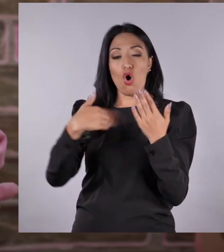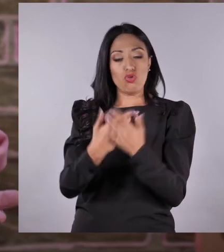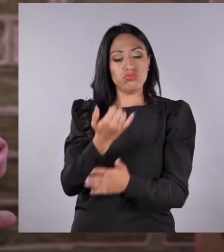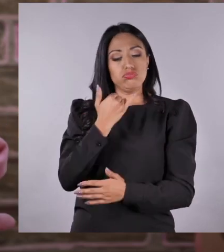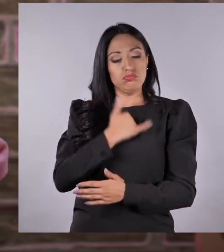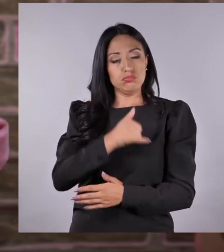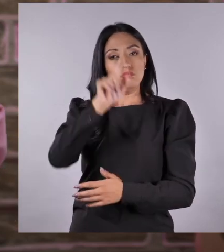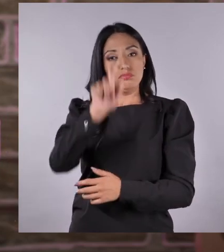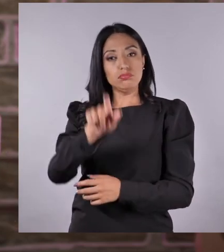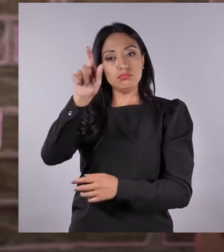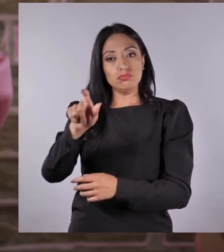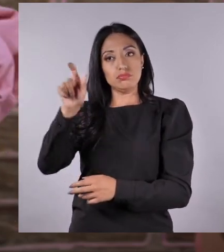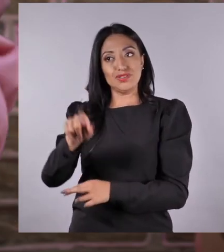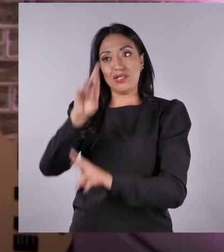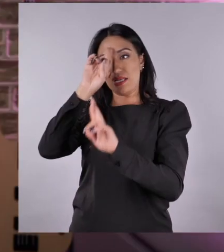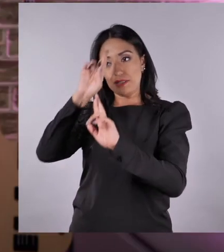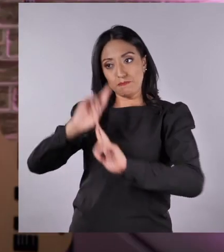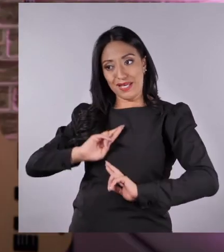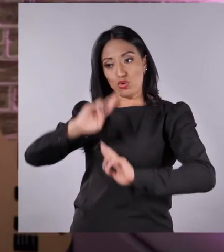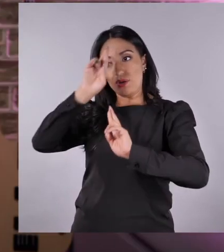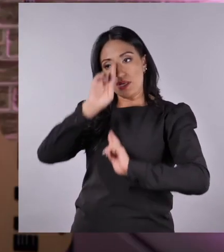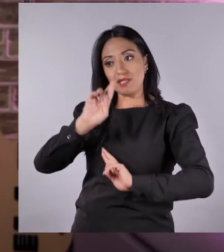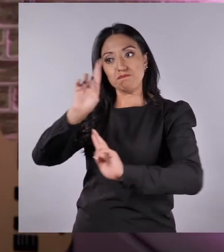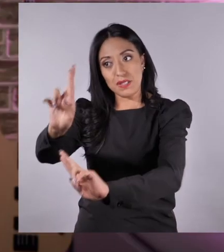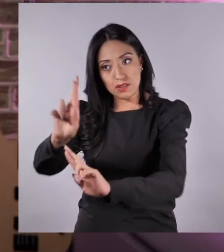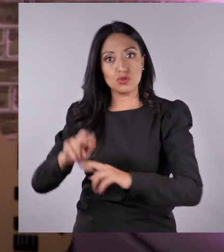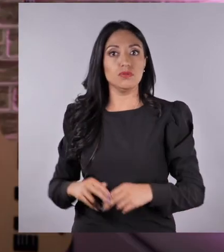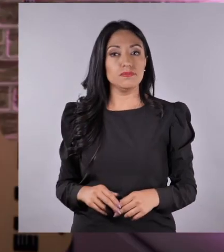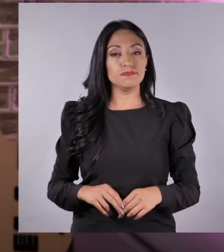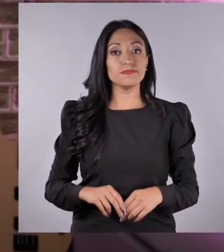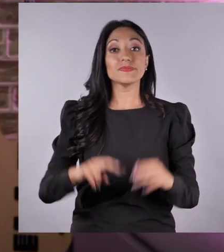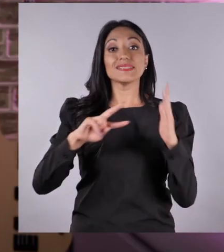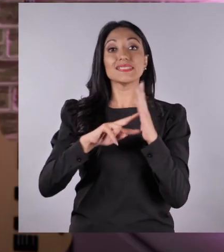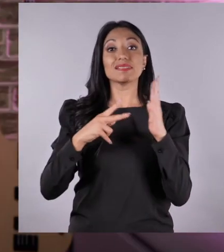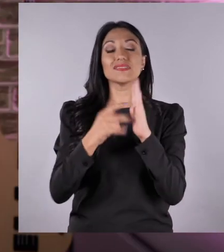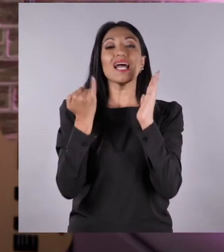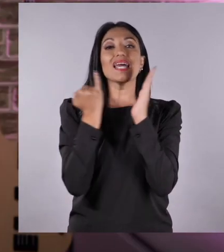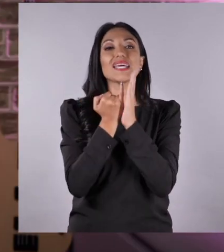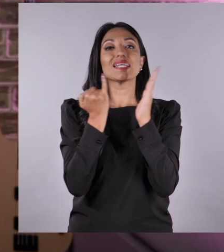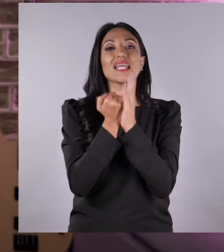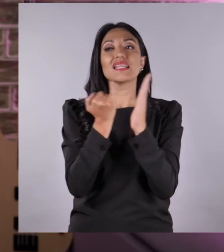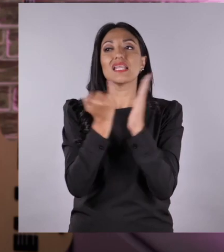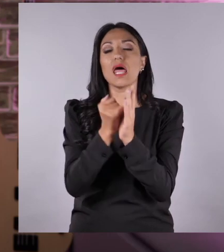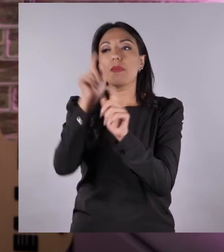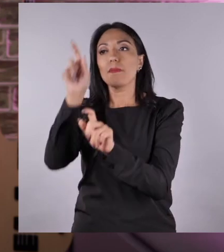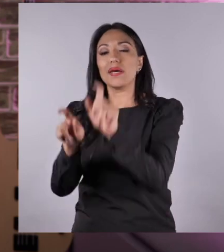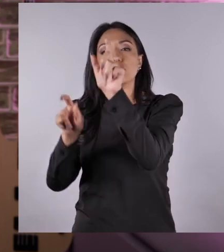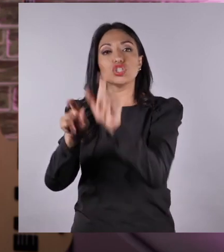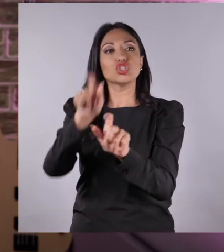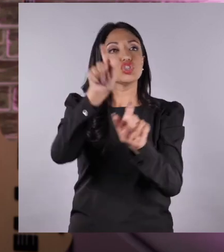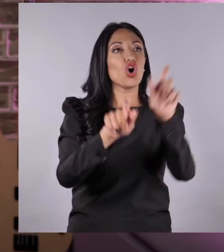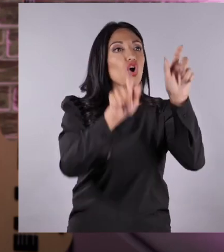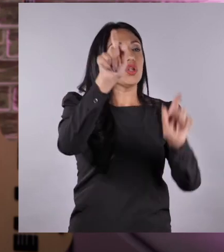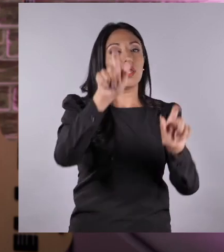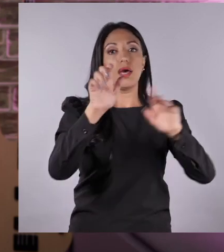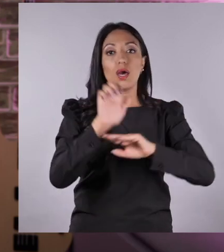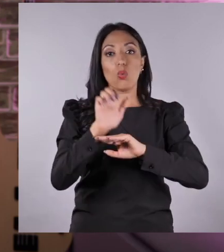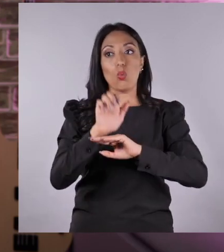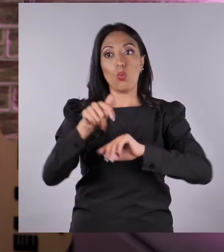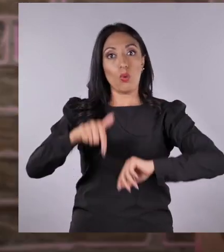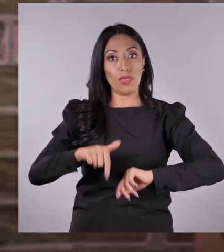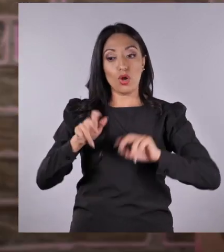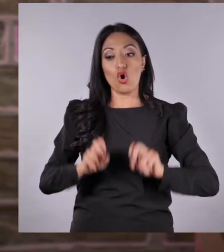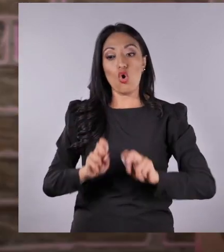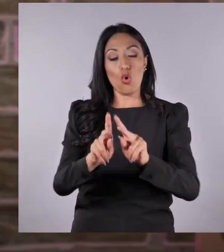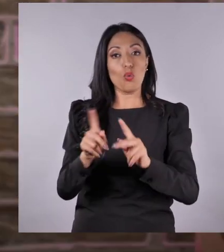todas somos personas que damos y recibimos respeto. Y además, nos permite identificar la gran diversidad de la población del